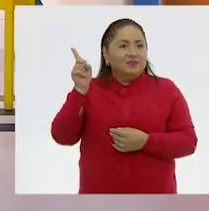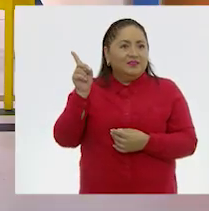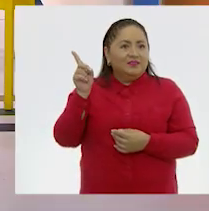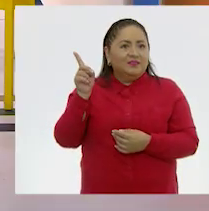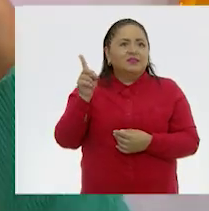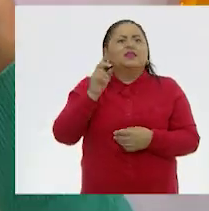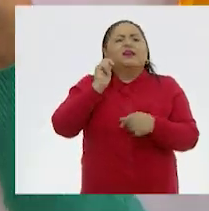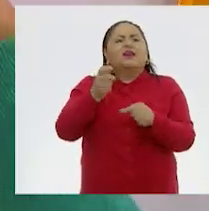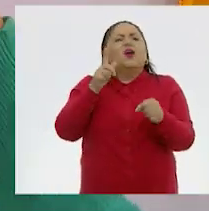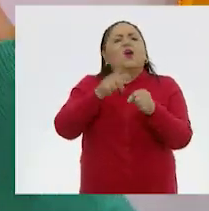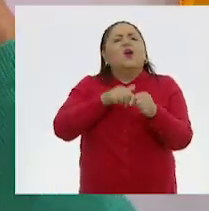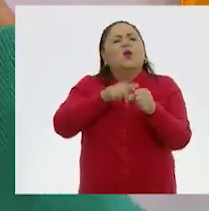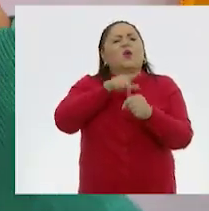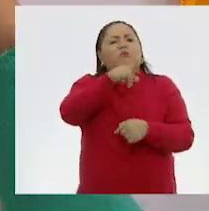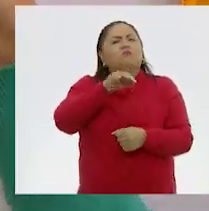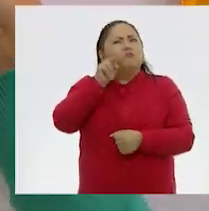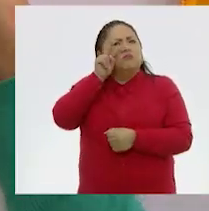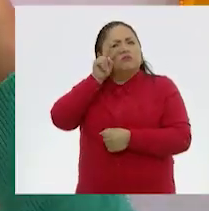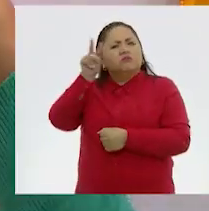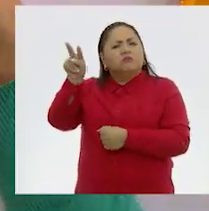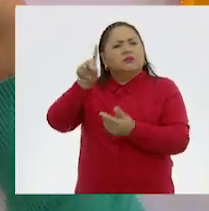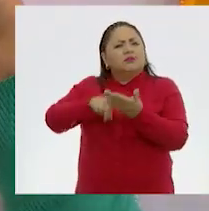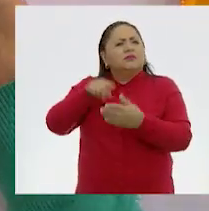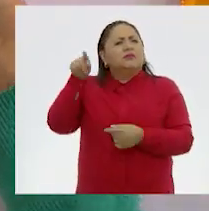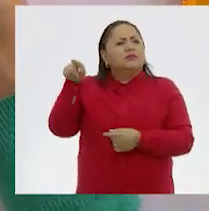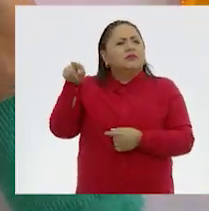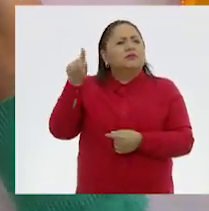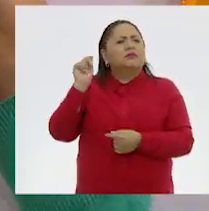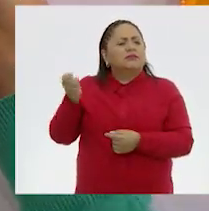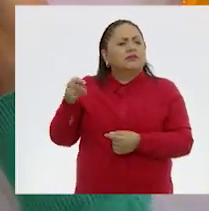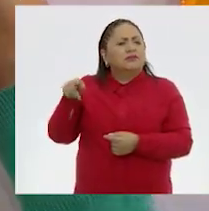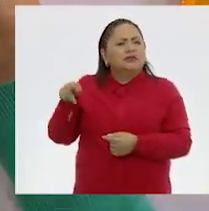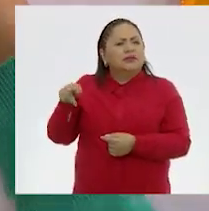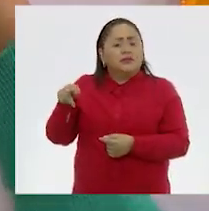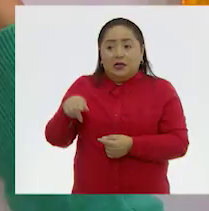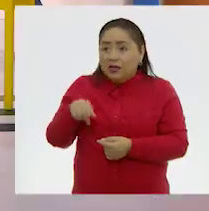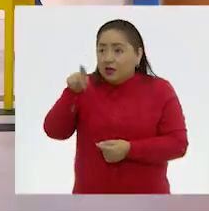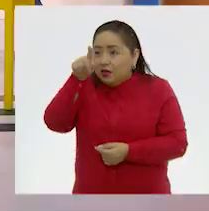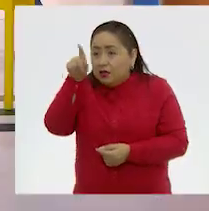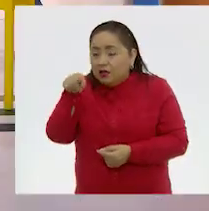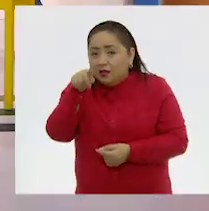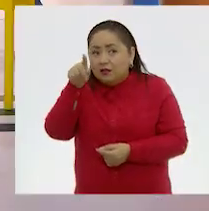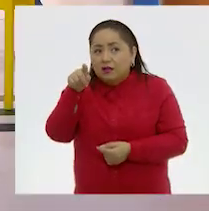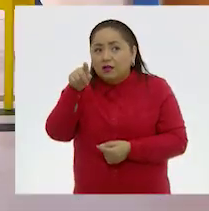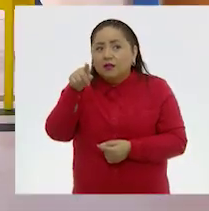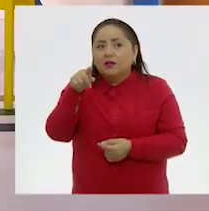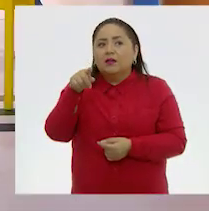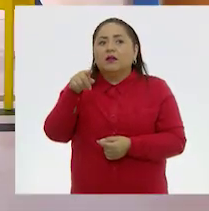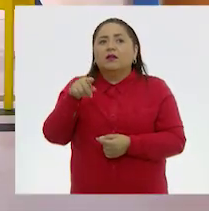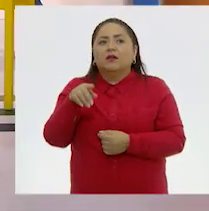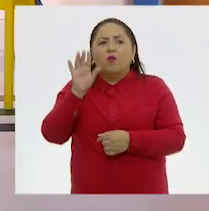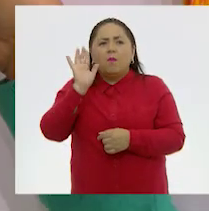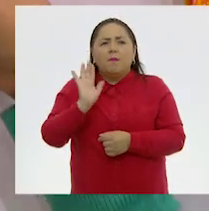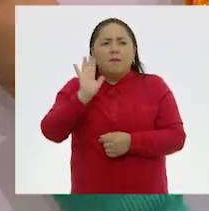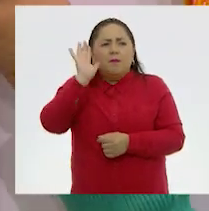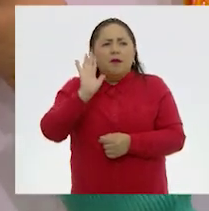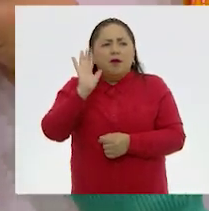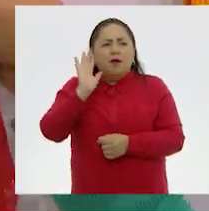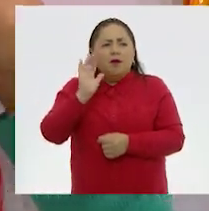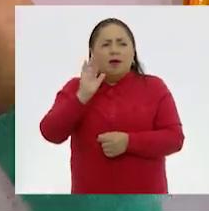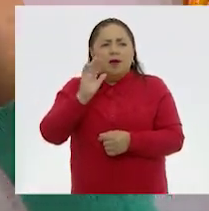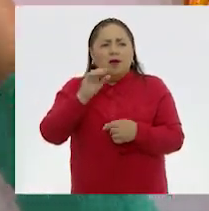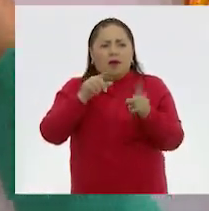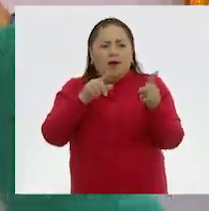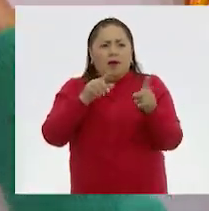¿Qué color puedes ver aquí? Pues ahí es un... Aquí arribita. Sí. como un